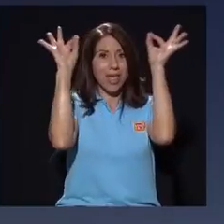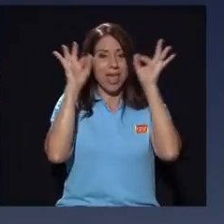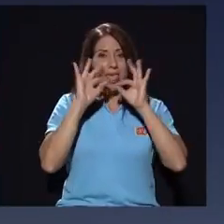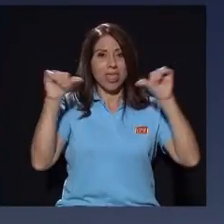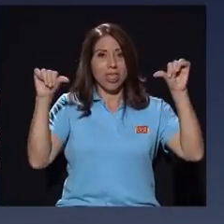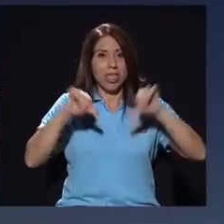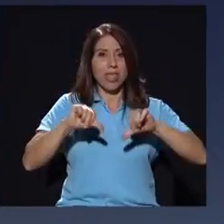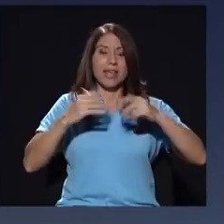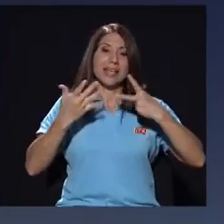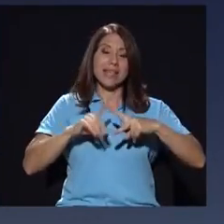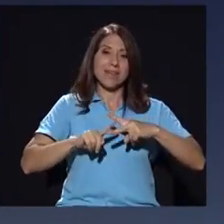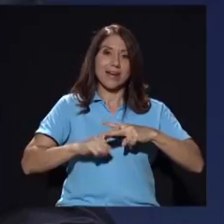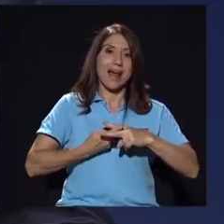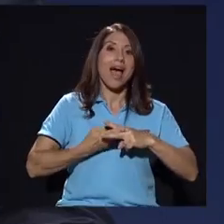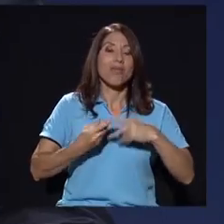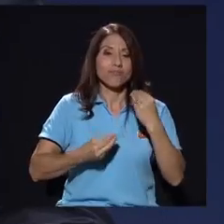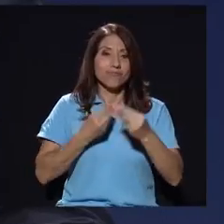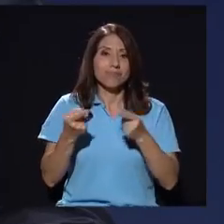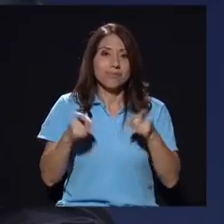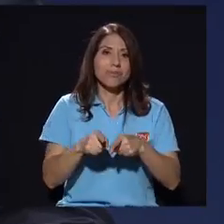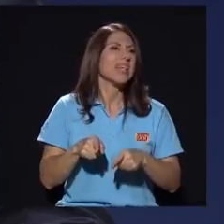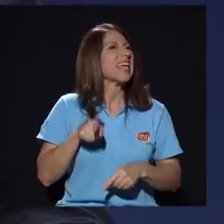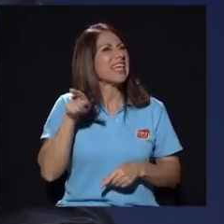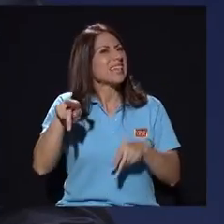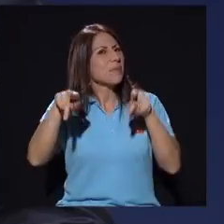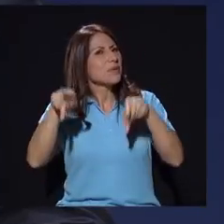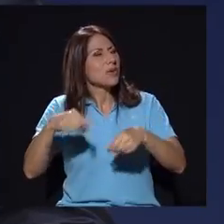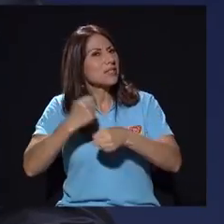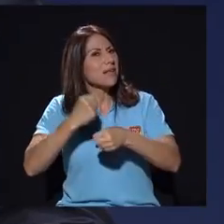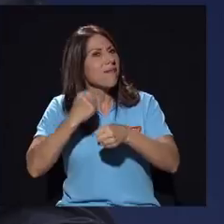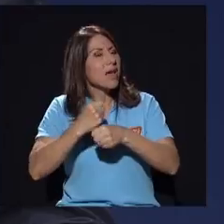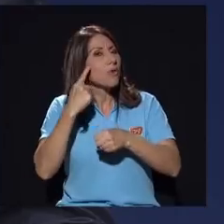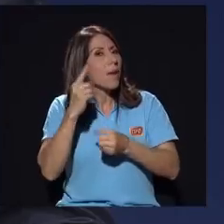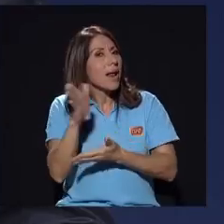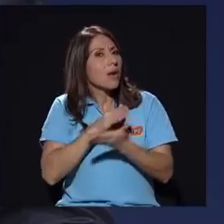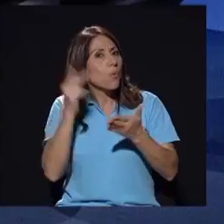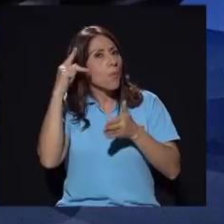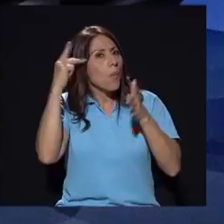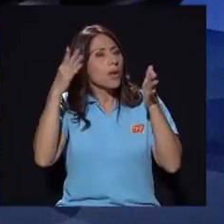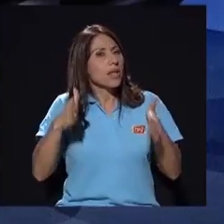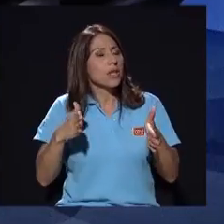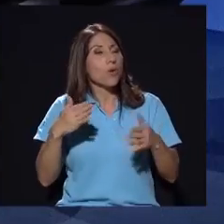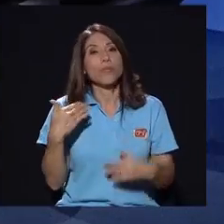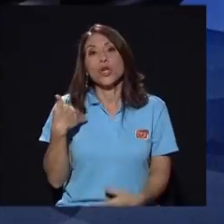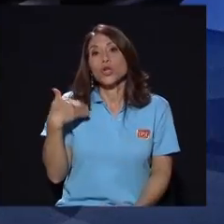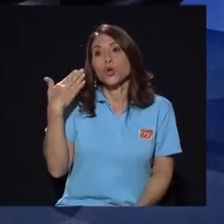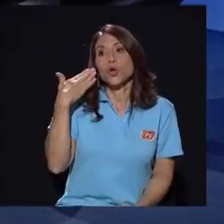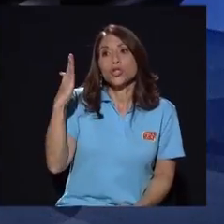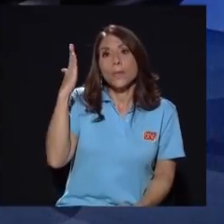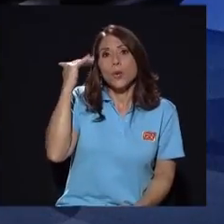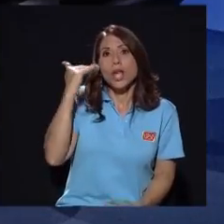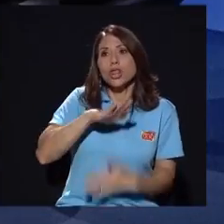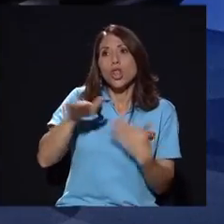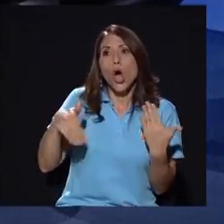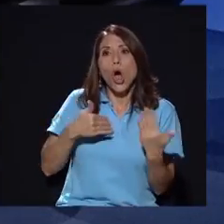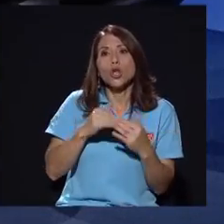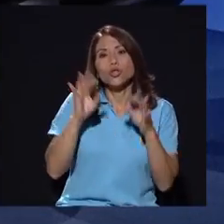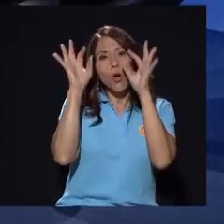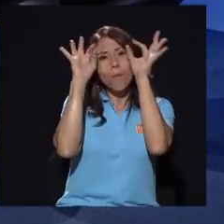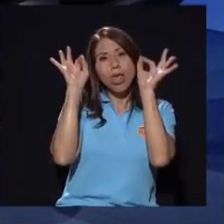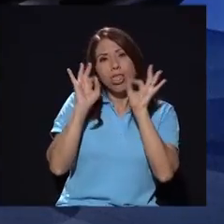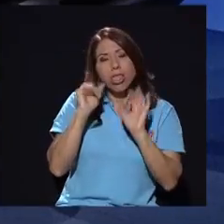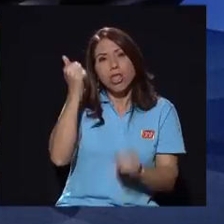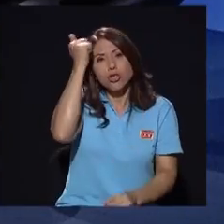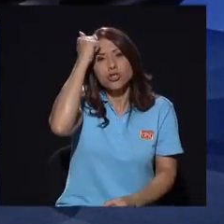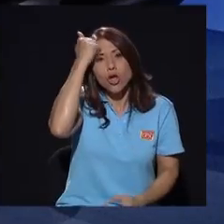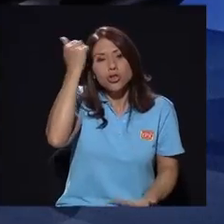eso sí que sucede ¿y estaría trabajando él para algún político en específico haciendo eso? yo no sé por qué todos nos estamos haciendo los tontos estábamos bastante